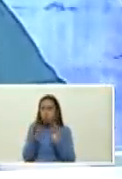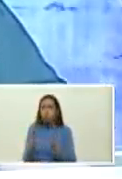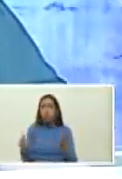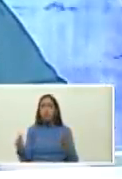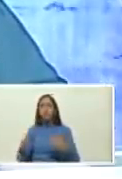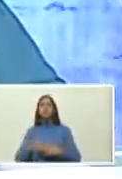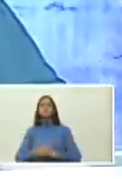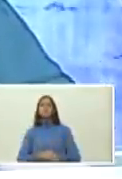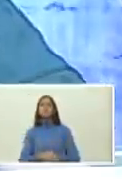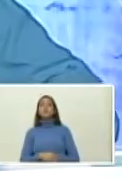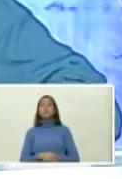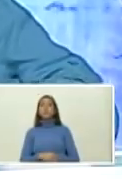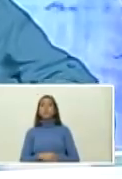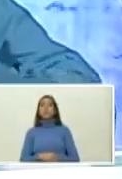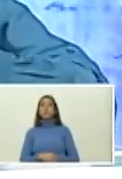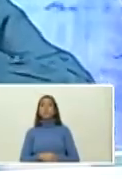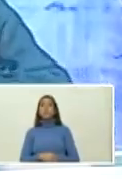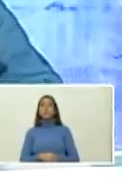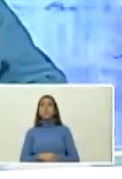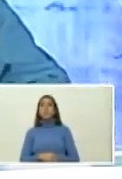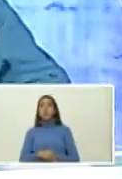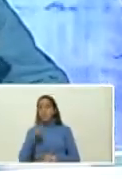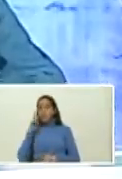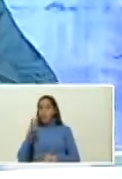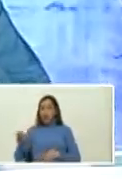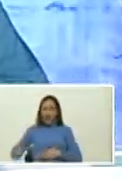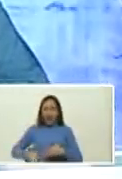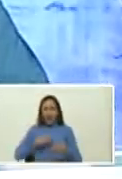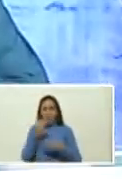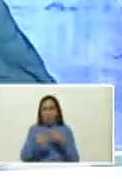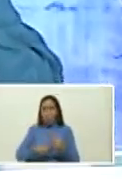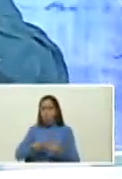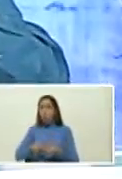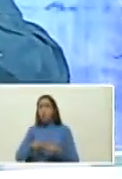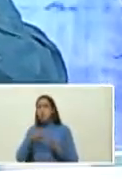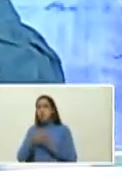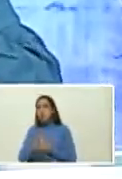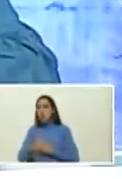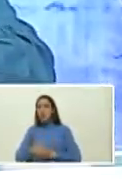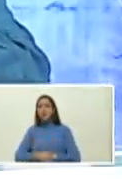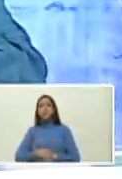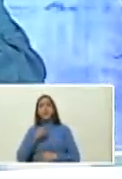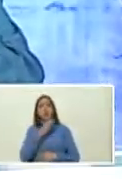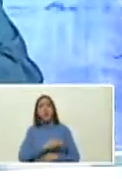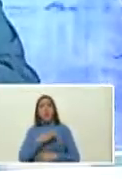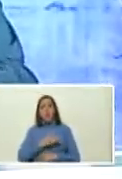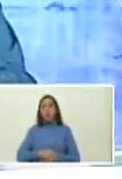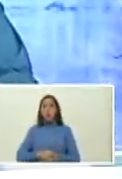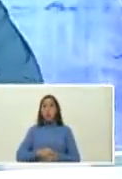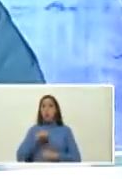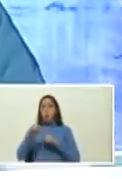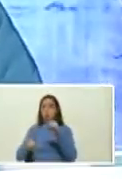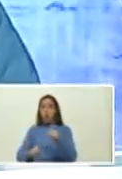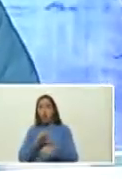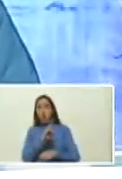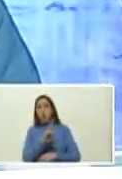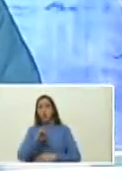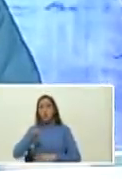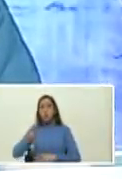donde se determina el camino de la construcción del socialismo en el siglo XXI